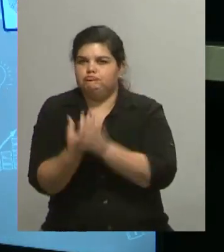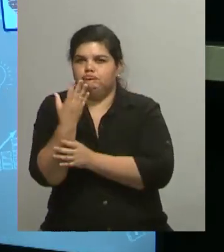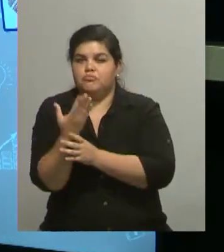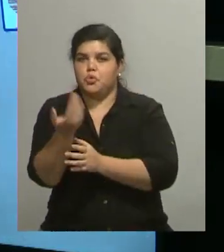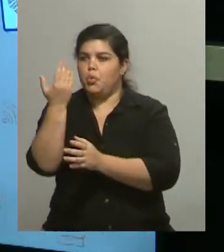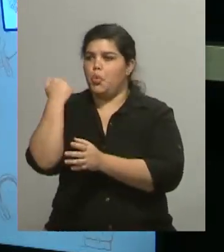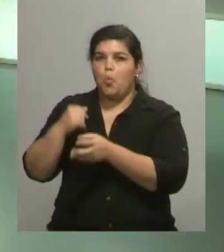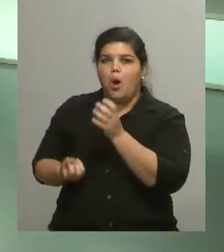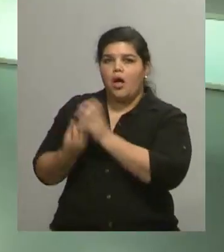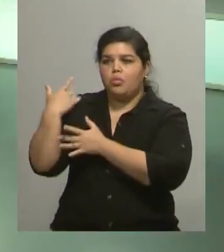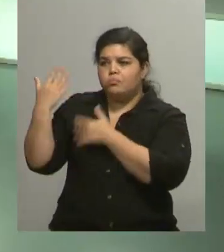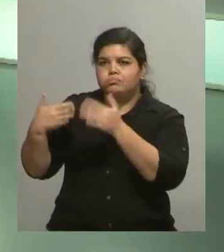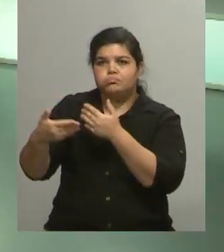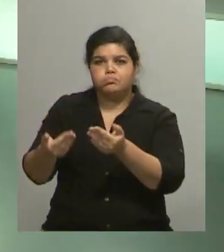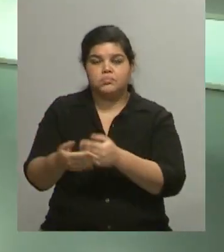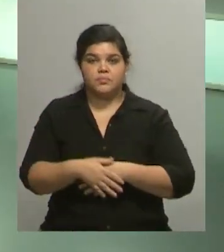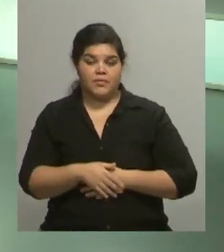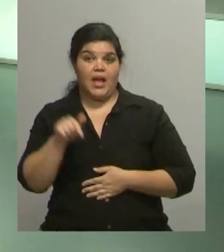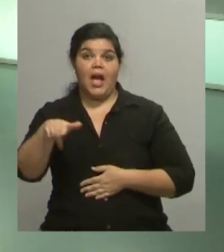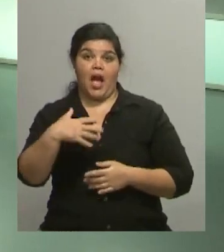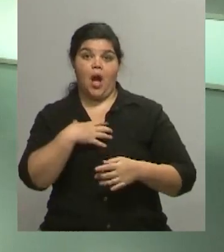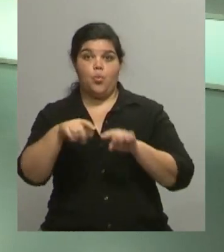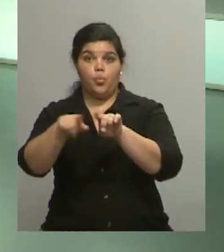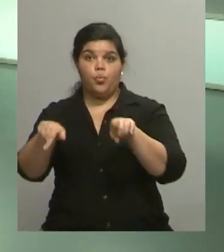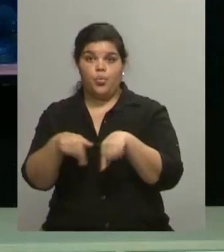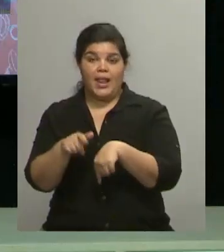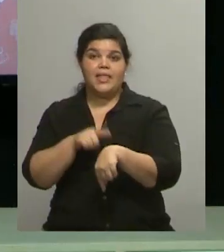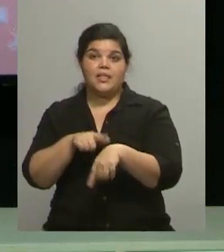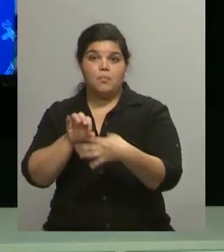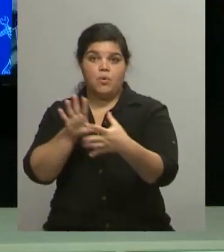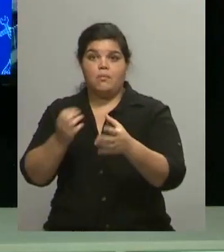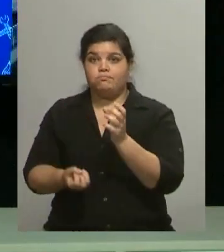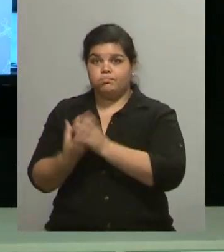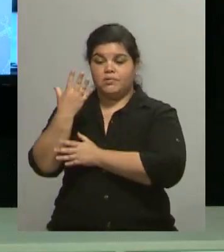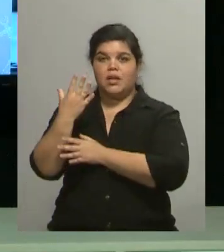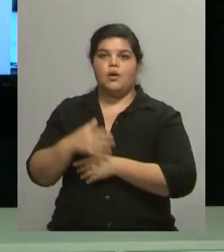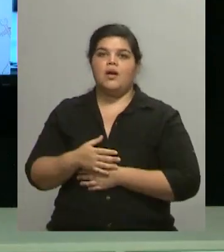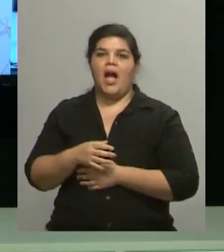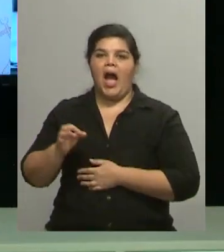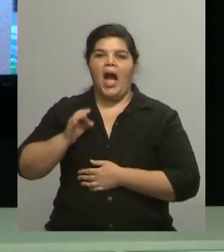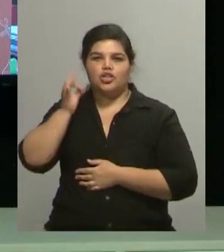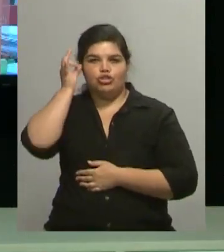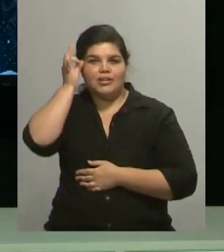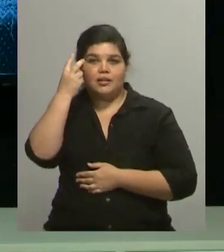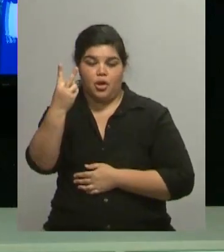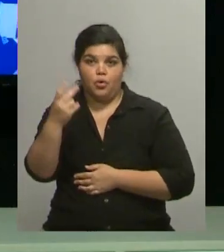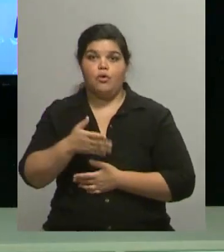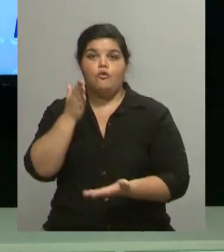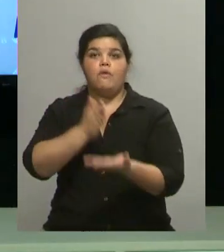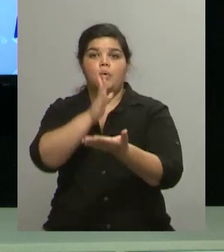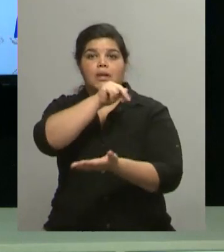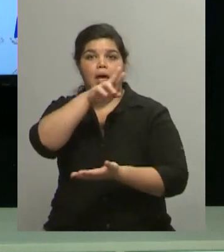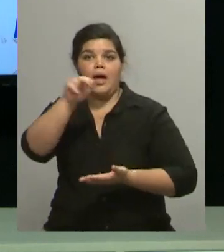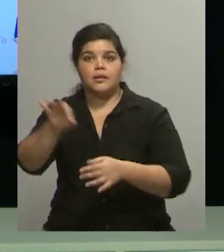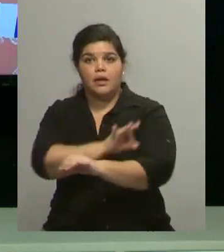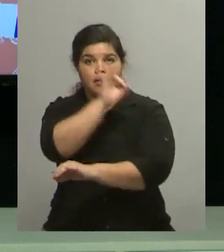trabajando en esto? Aulas existe hace 32 años. Nace en la Facultad de Arte y Diseño de la Universidad y